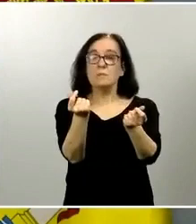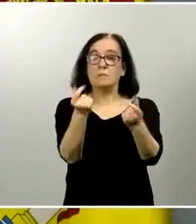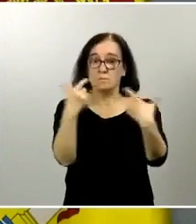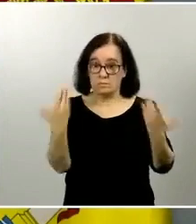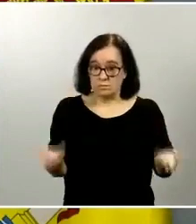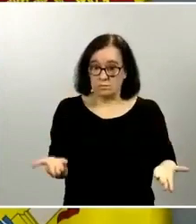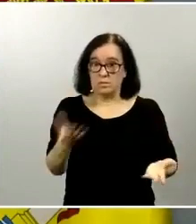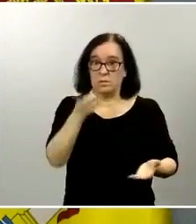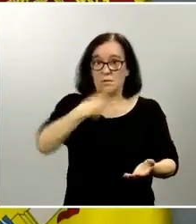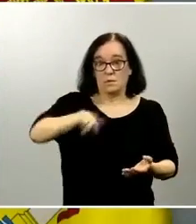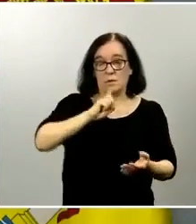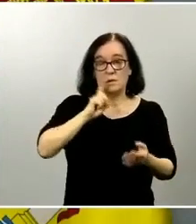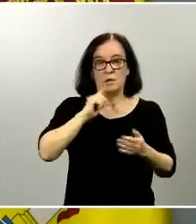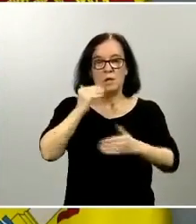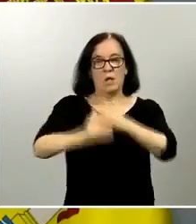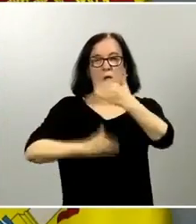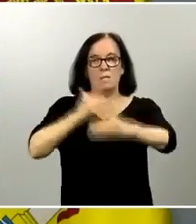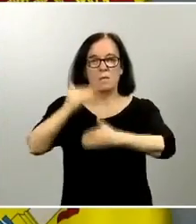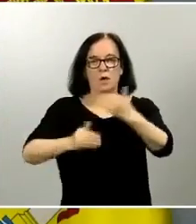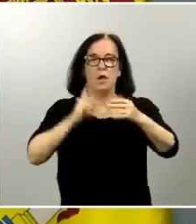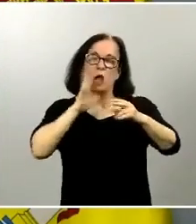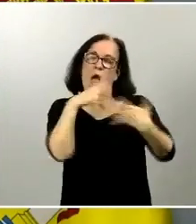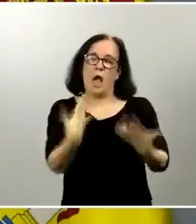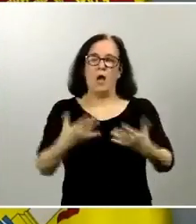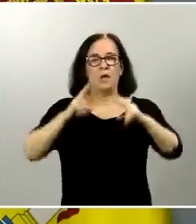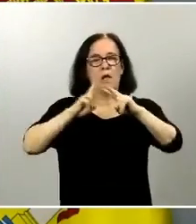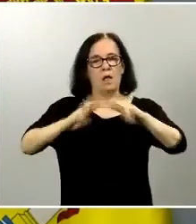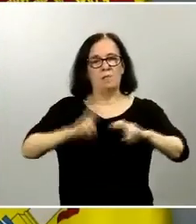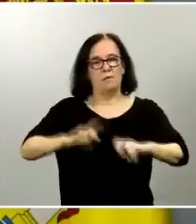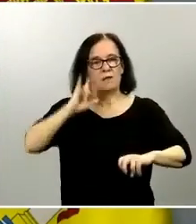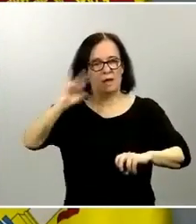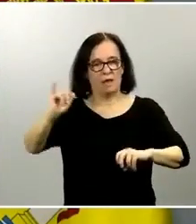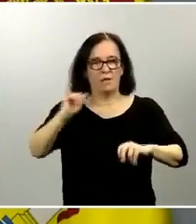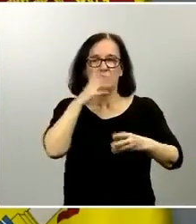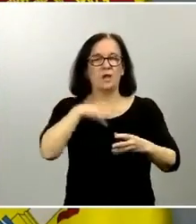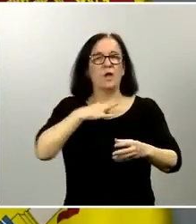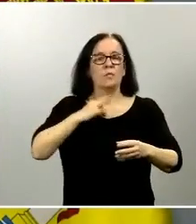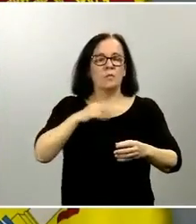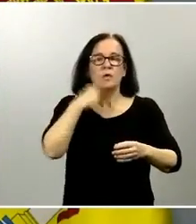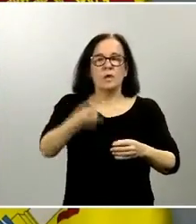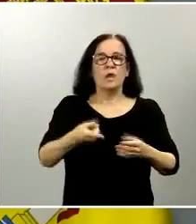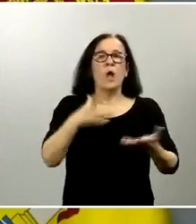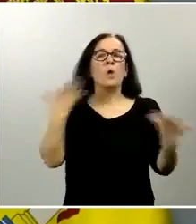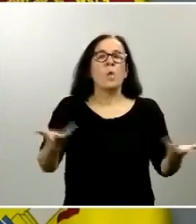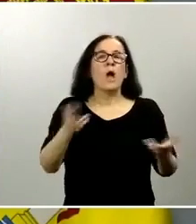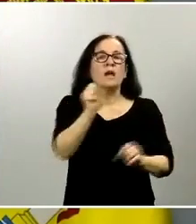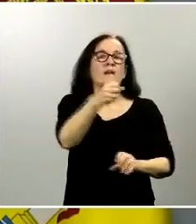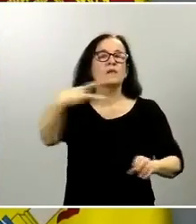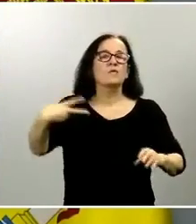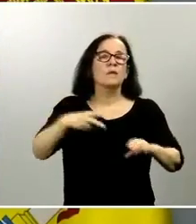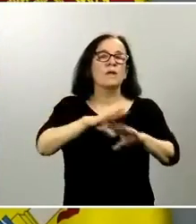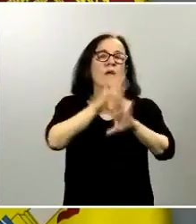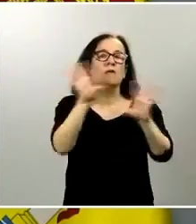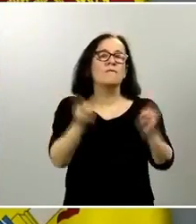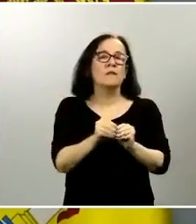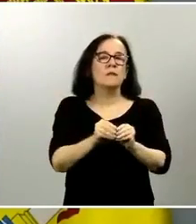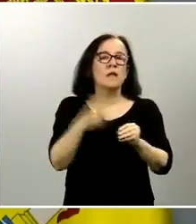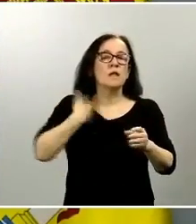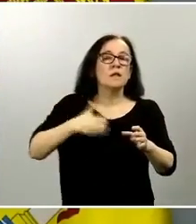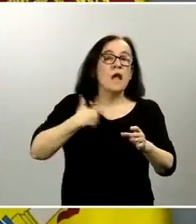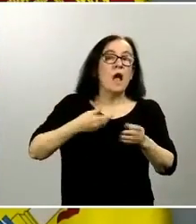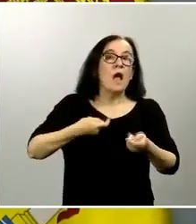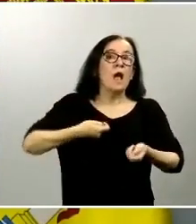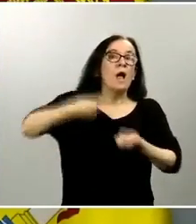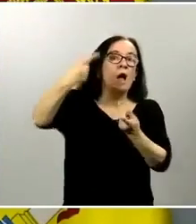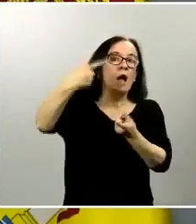este proceso actualmente está en investigación y en este momento no le puedo indicar cuál es el resultado final si ha salido hacia portugal o